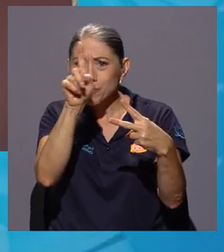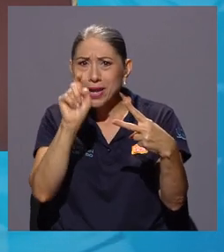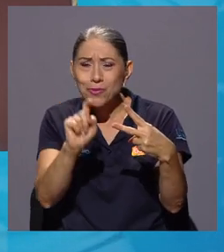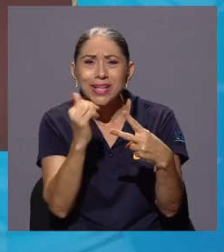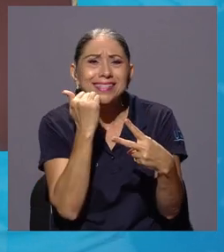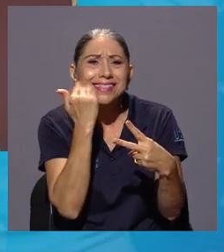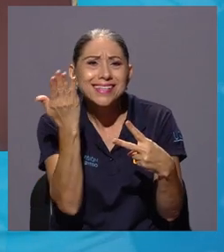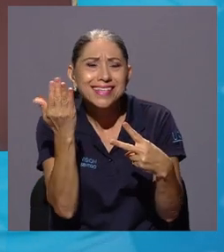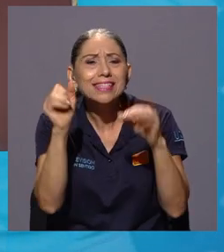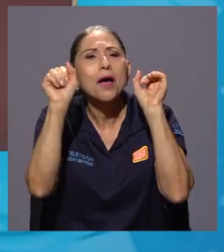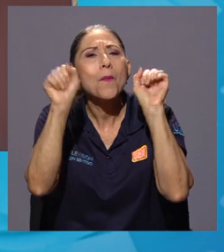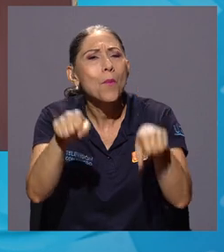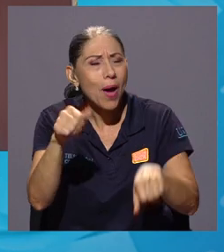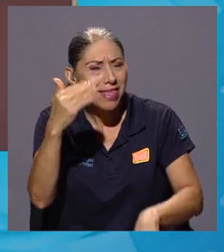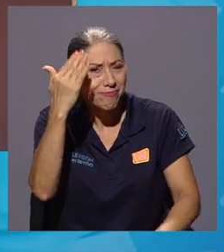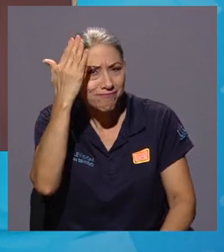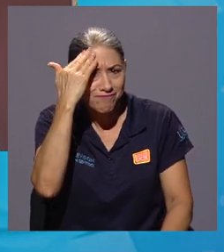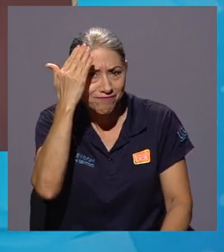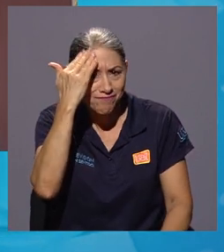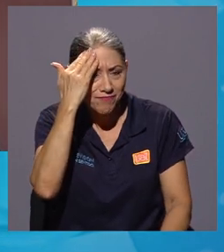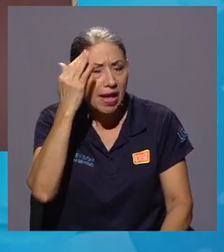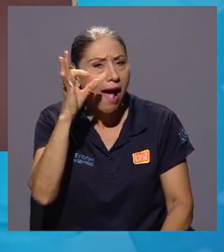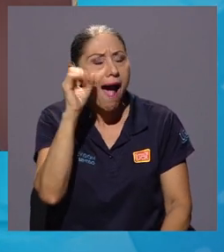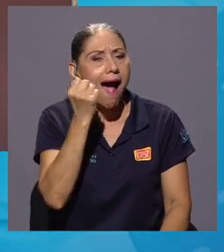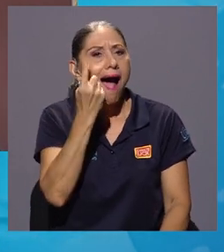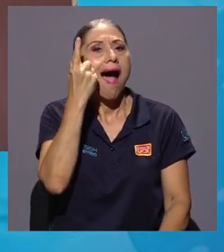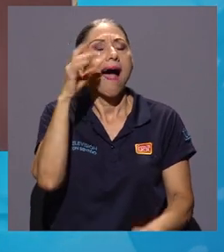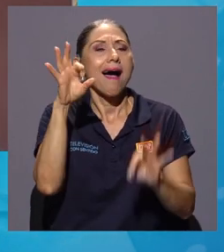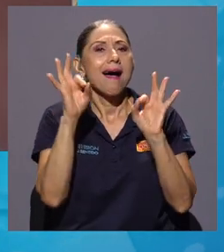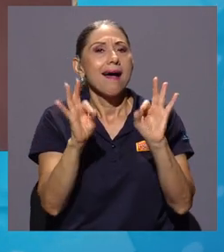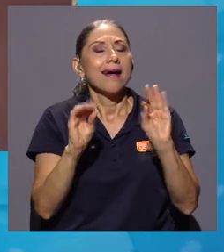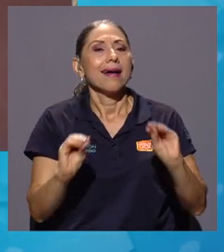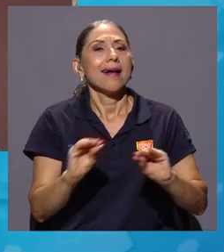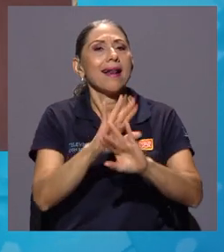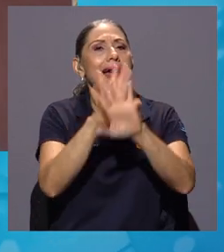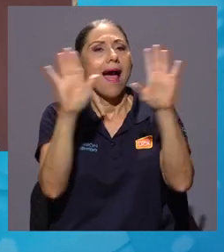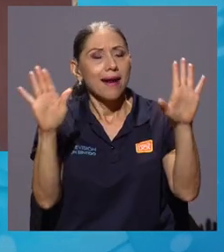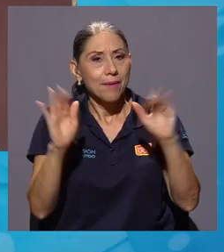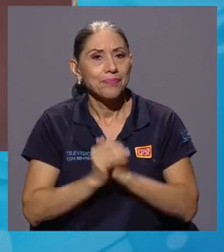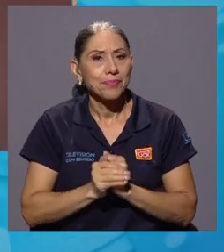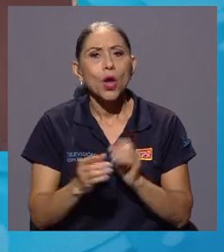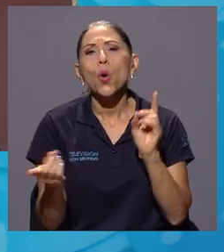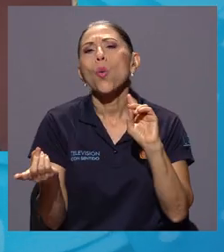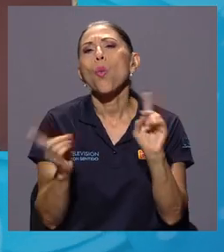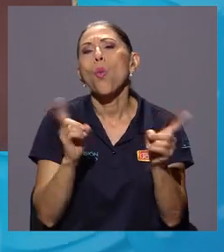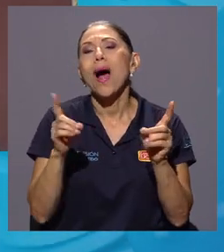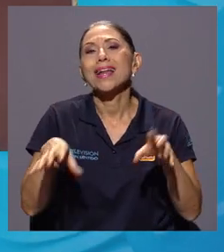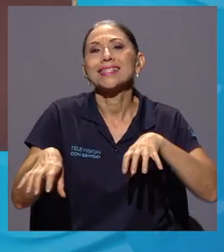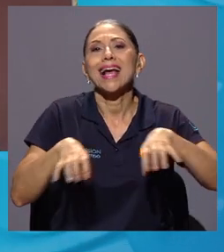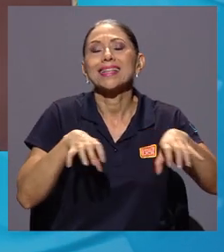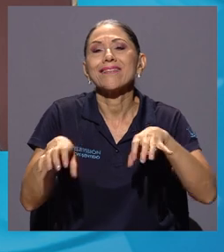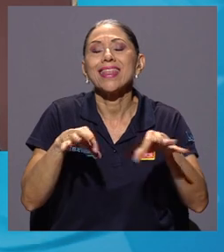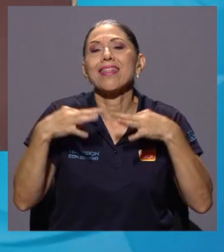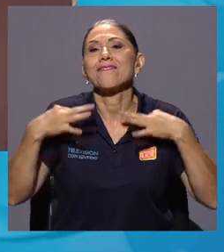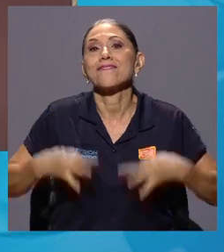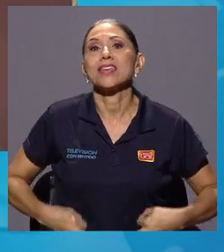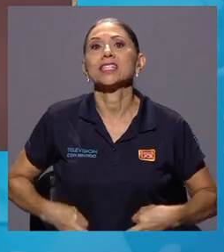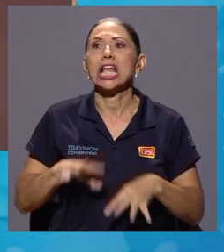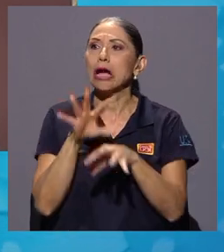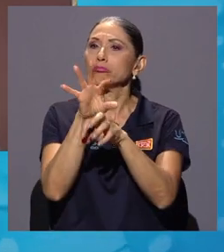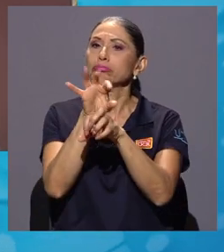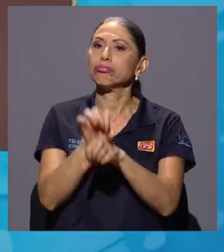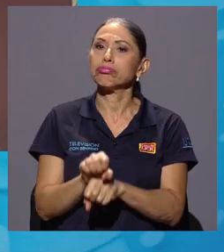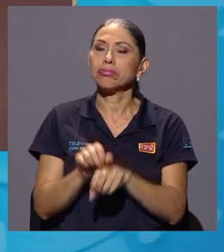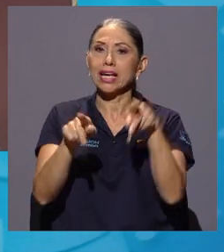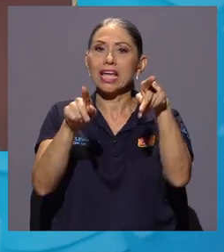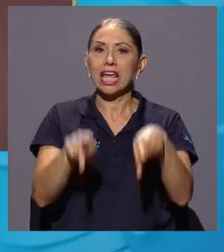sencillas, pueden tener una idea, se puede tener una idea bastante clara de cuál es la actividad física habitual de la